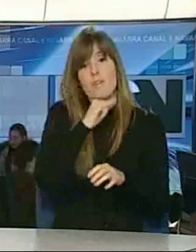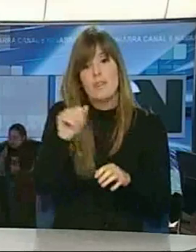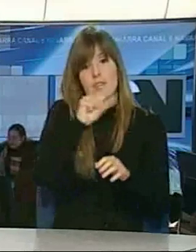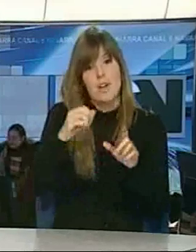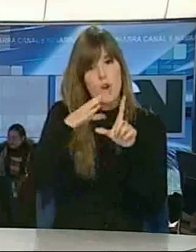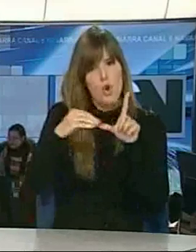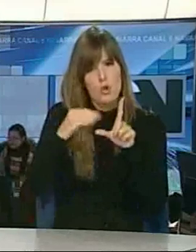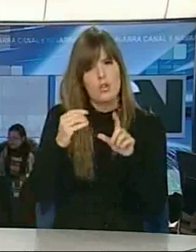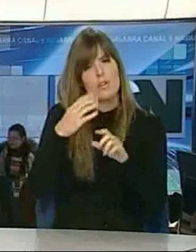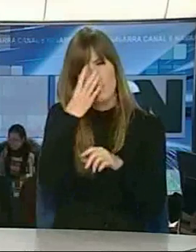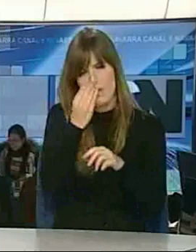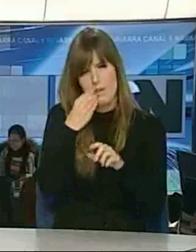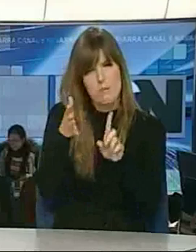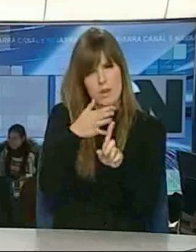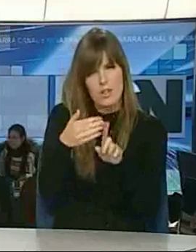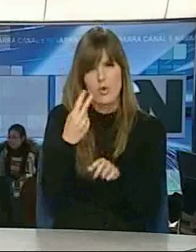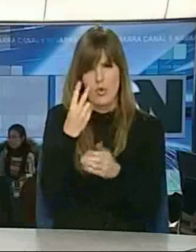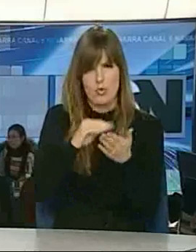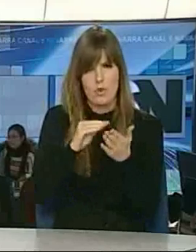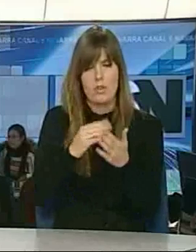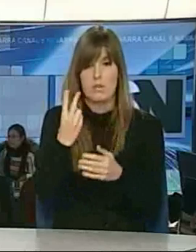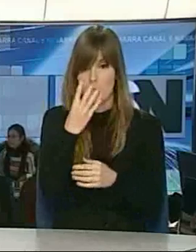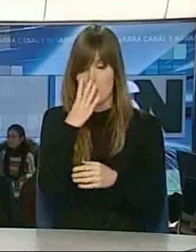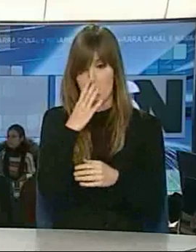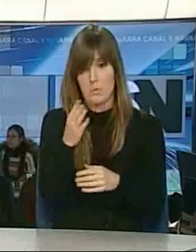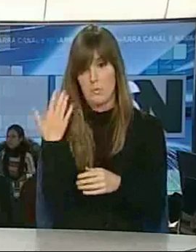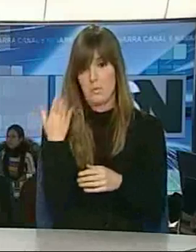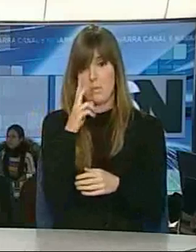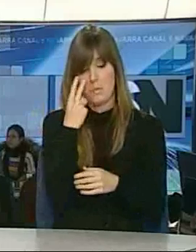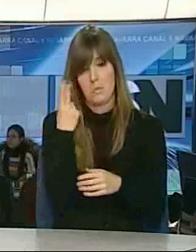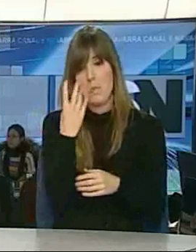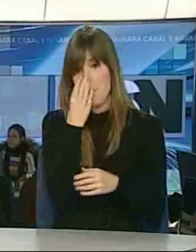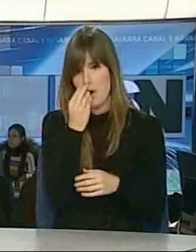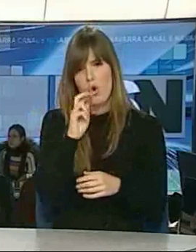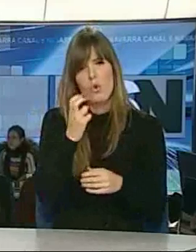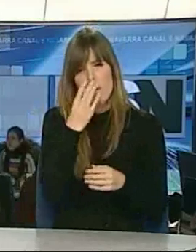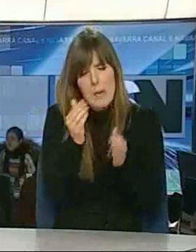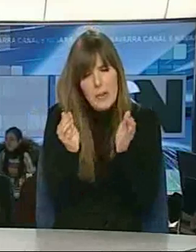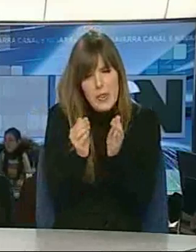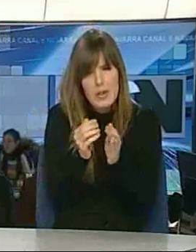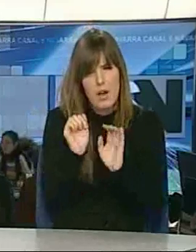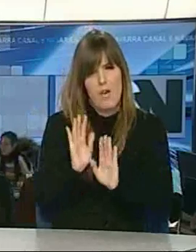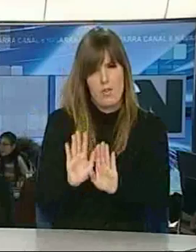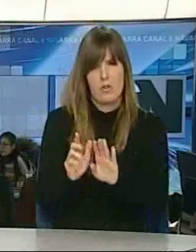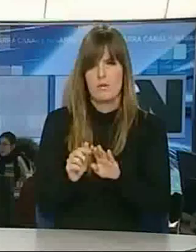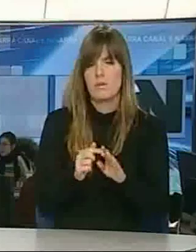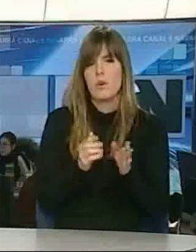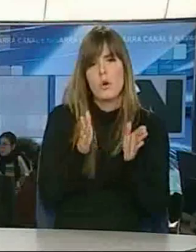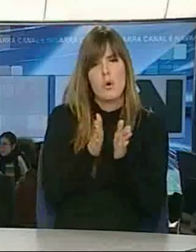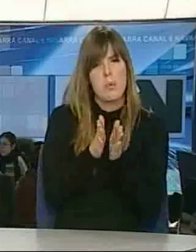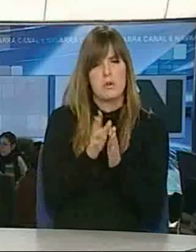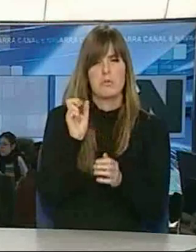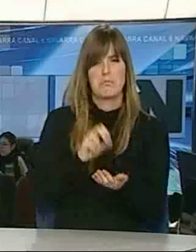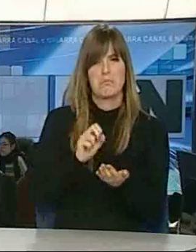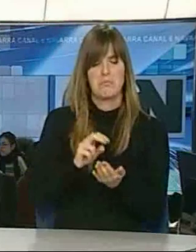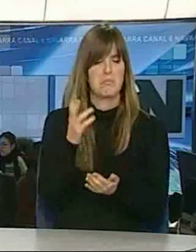cachorros recién nacidos abandonados en unos matorrales. Aparecieron el viernes pasado, se fueron a pasear unos compañeros y oían chillos. Encontraron